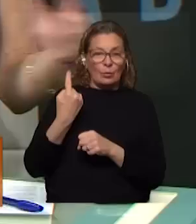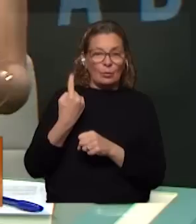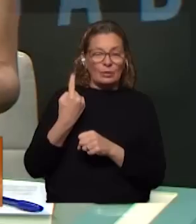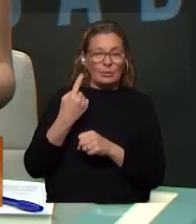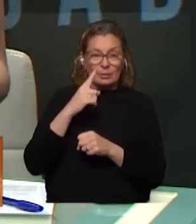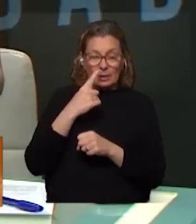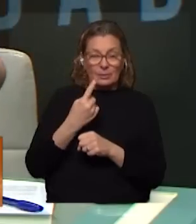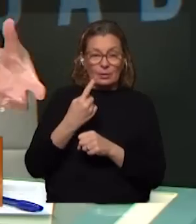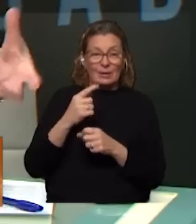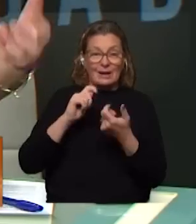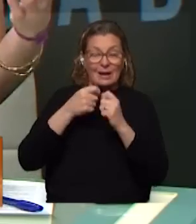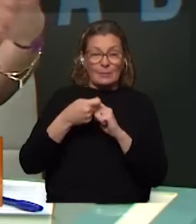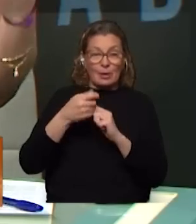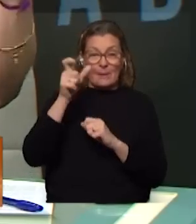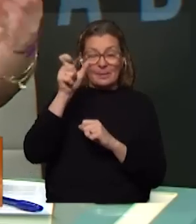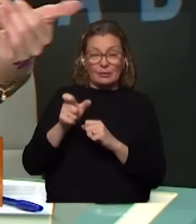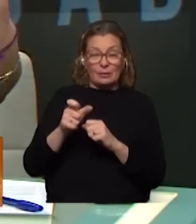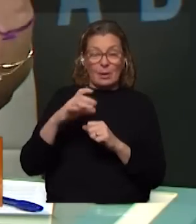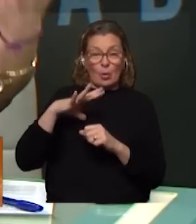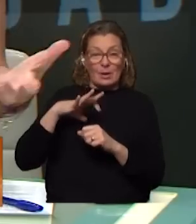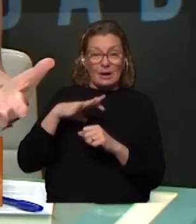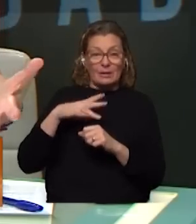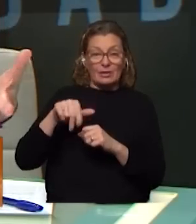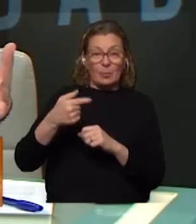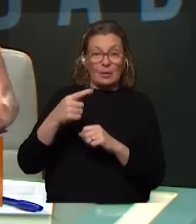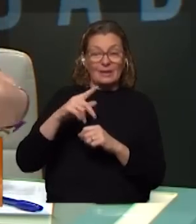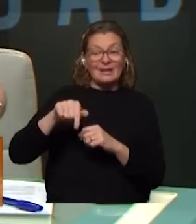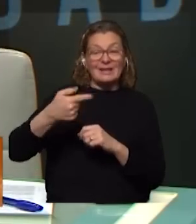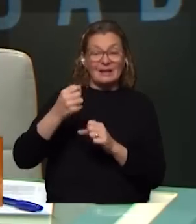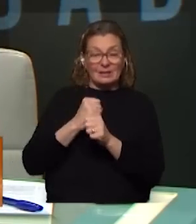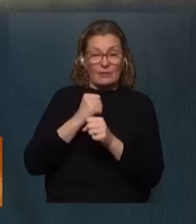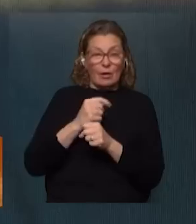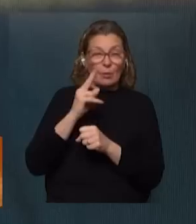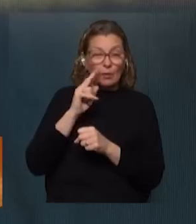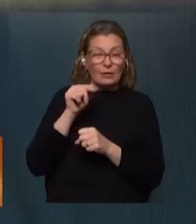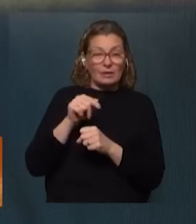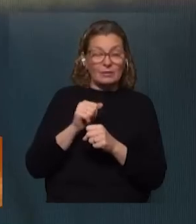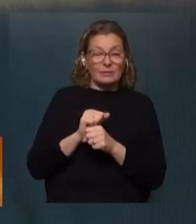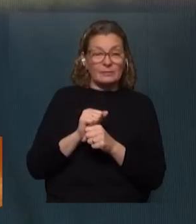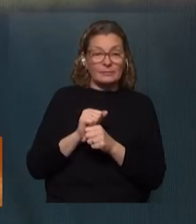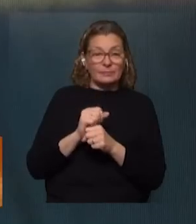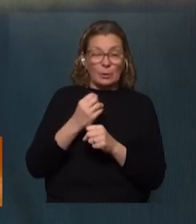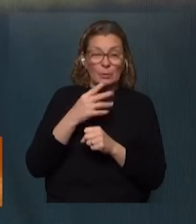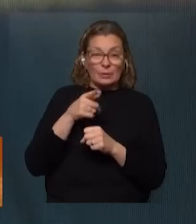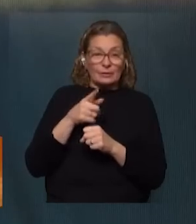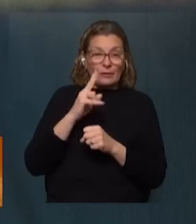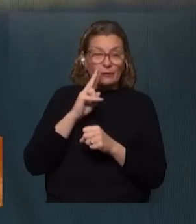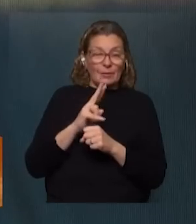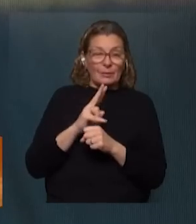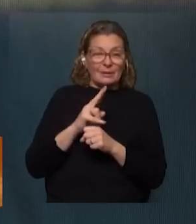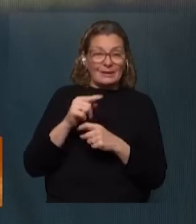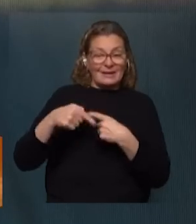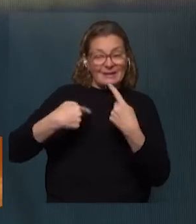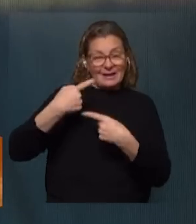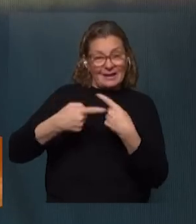inmediatas de la actual reforma es que las personas se pueden jubilar y después seguir trabajando ¿cómo lo ven ustedes esto? bueno nosotros vemos que seguir